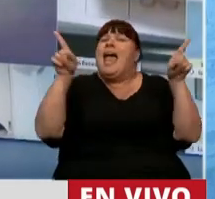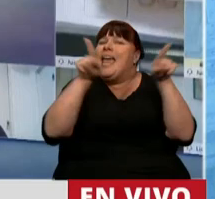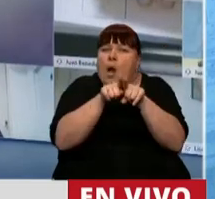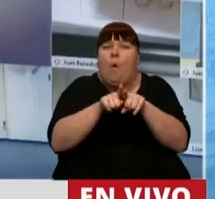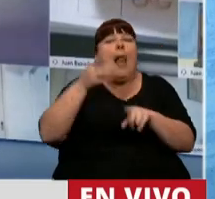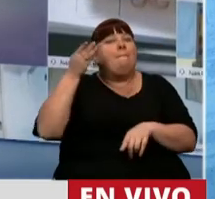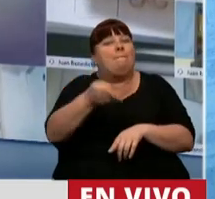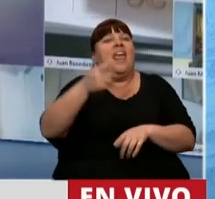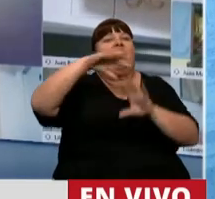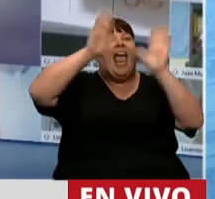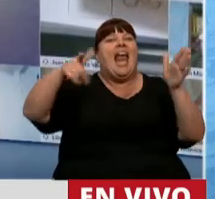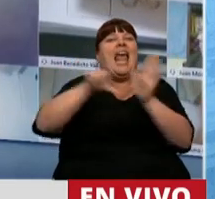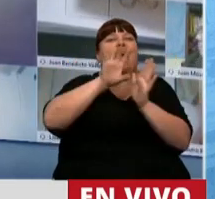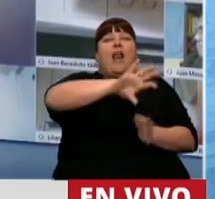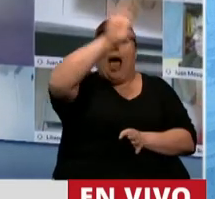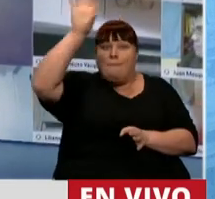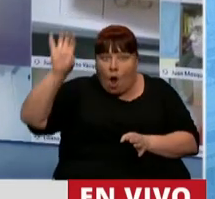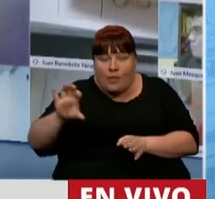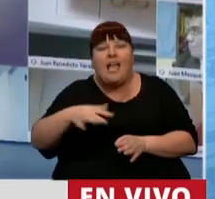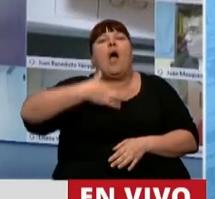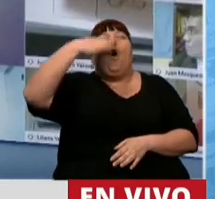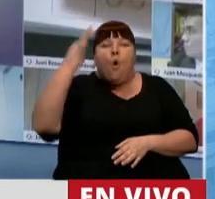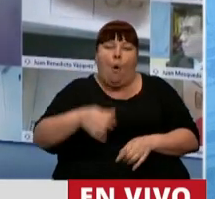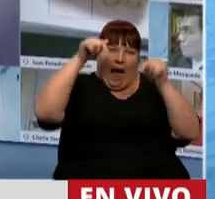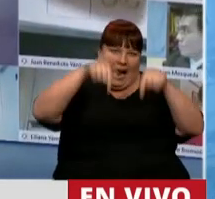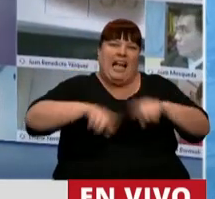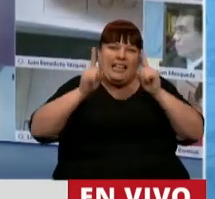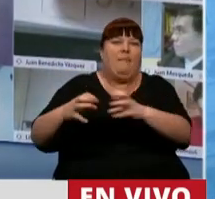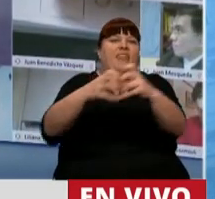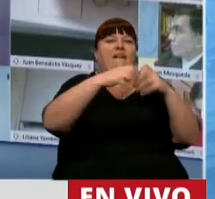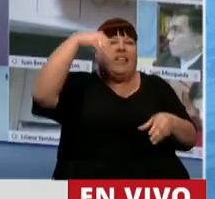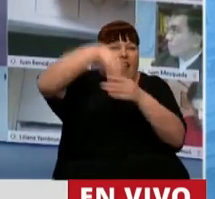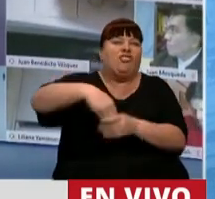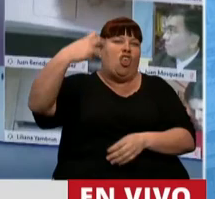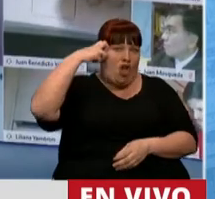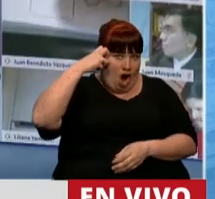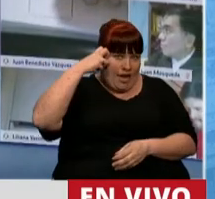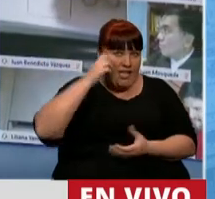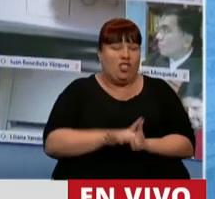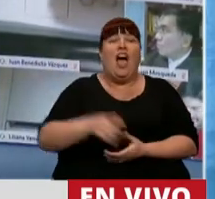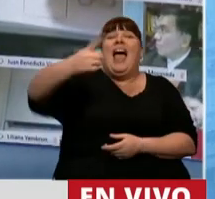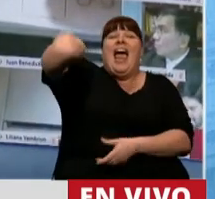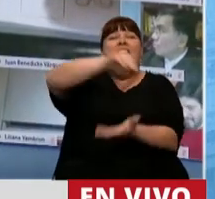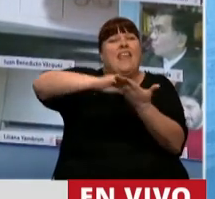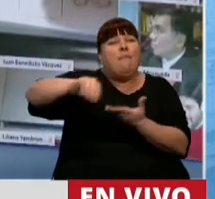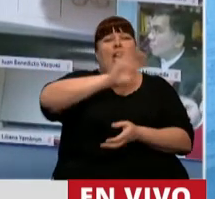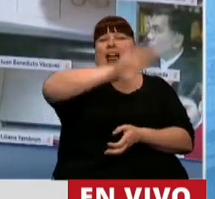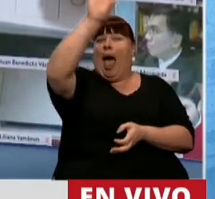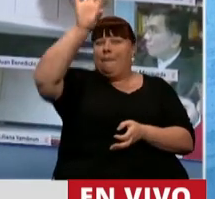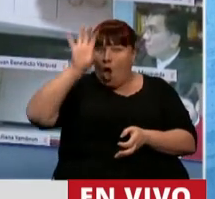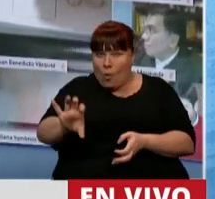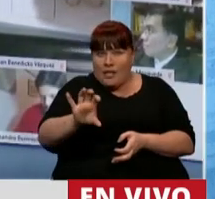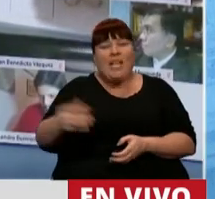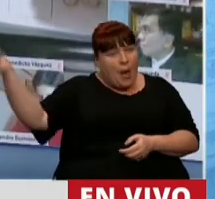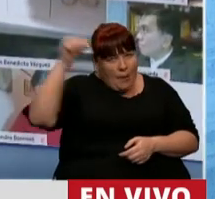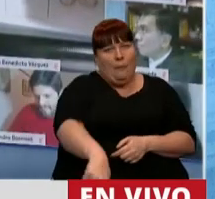mismo que piden en las legislaturas provinciales, que sean capaces de dar la discusión en el Congreso. Esos diputados de las provincias